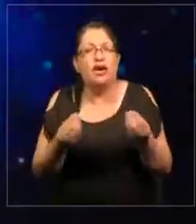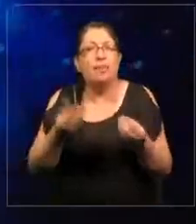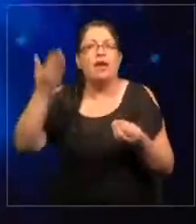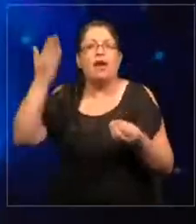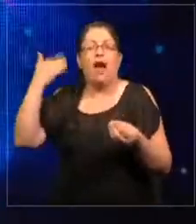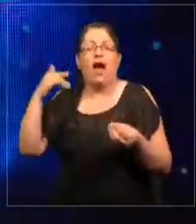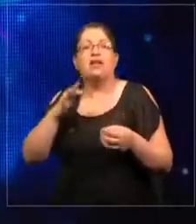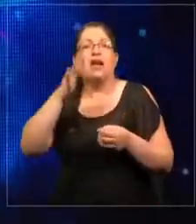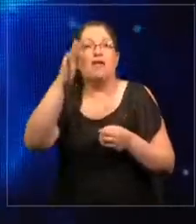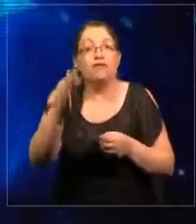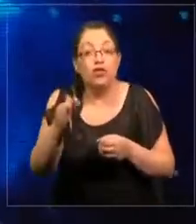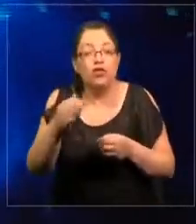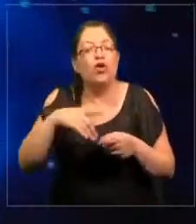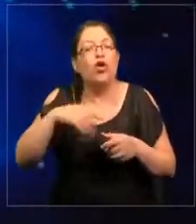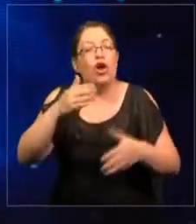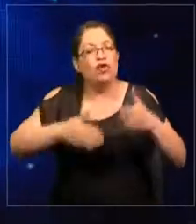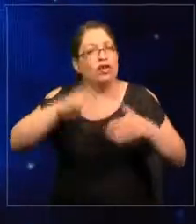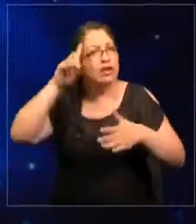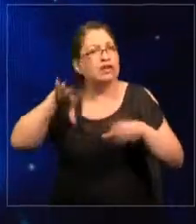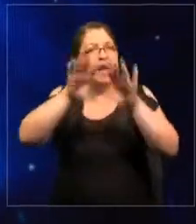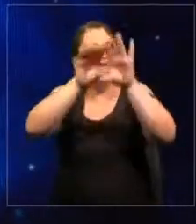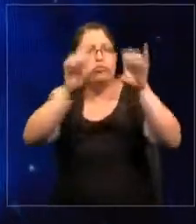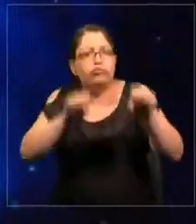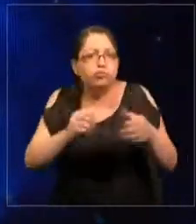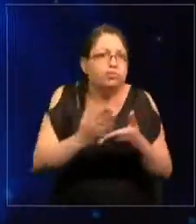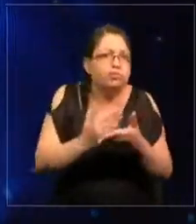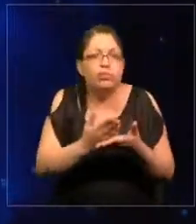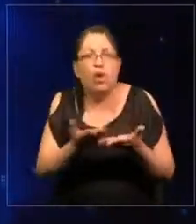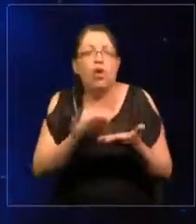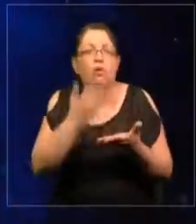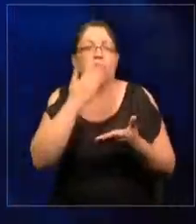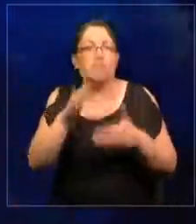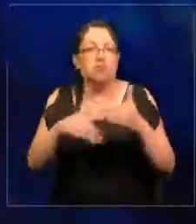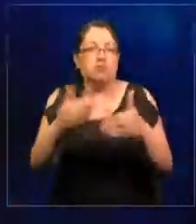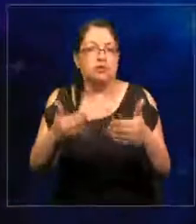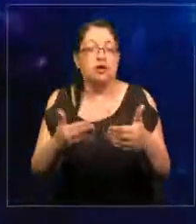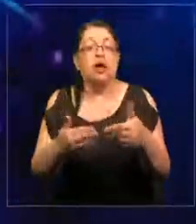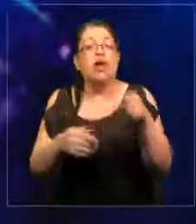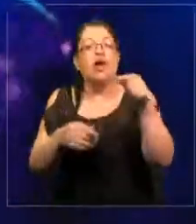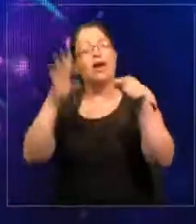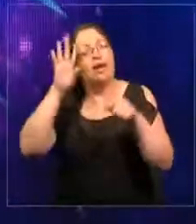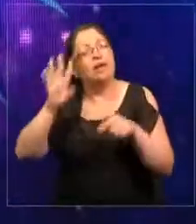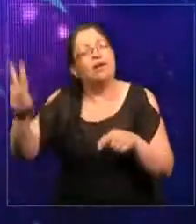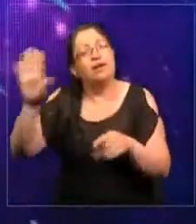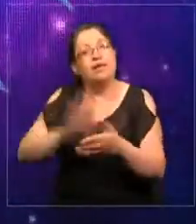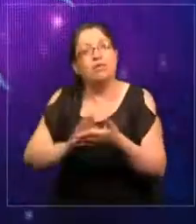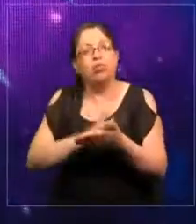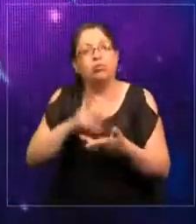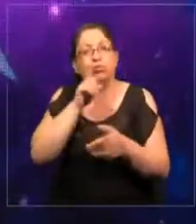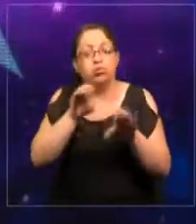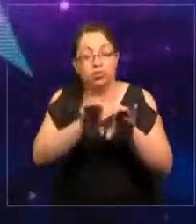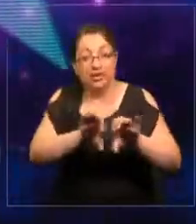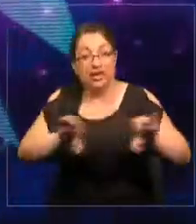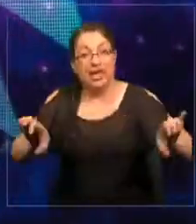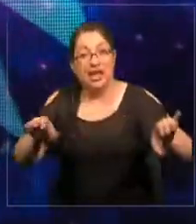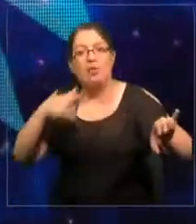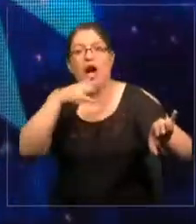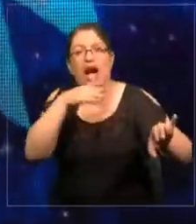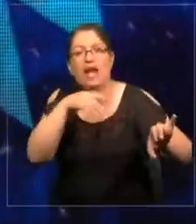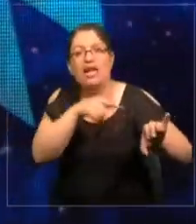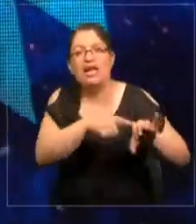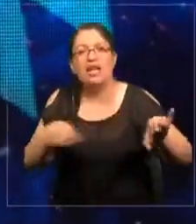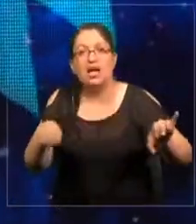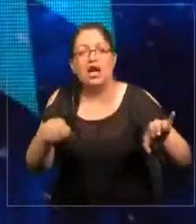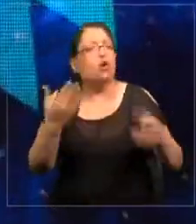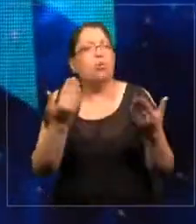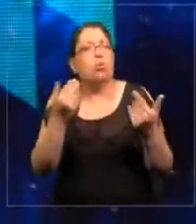sucederá. Y sabe cómo operar el sistema de la manera más eficiente. Imagínense que tenemos cañerías que ni siquiera tenemos